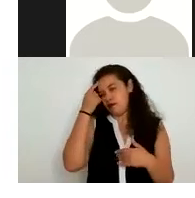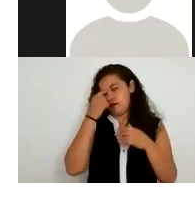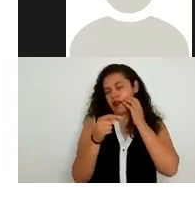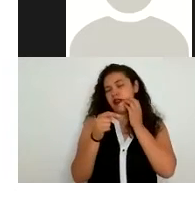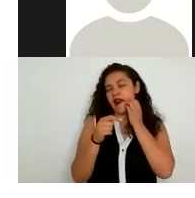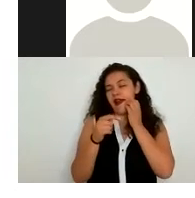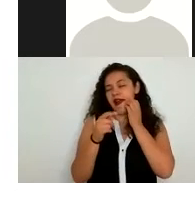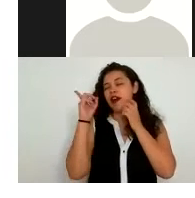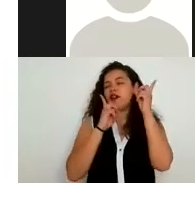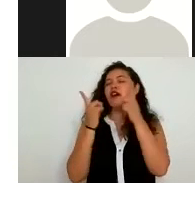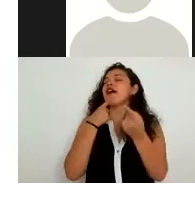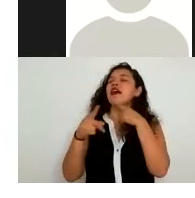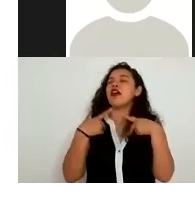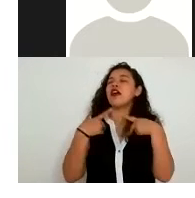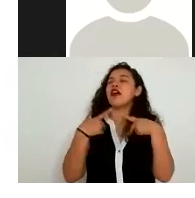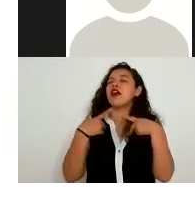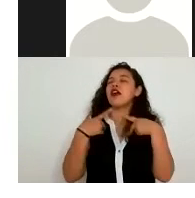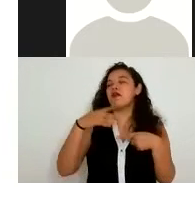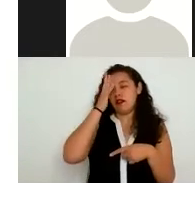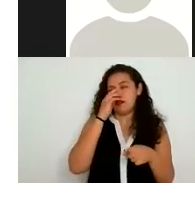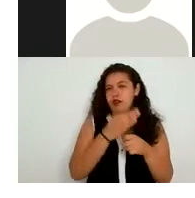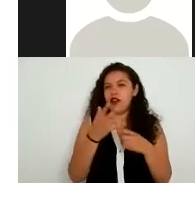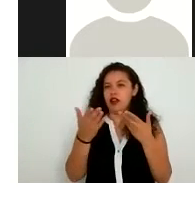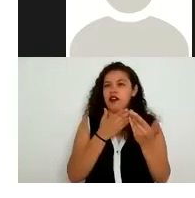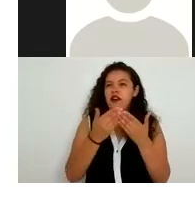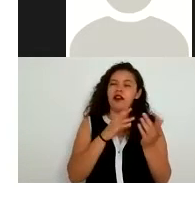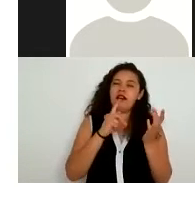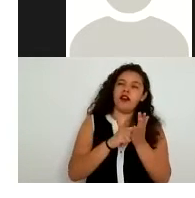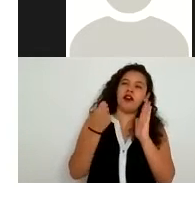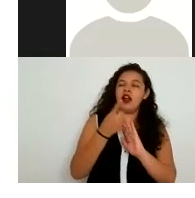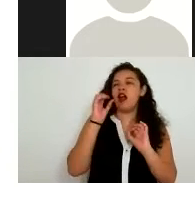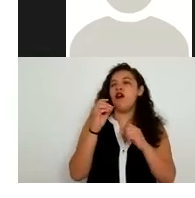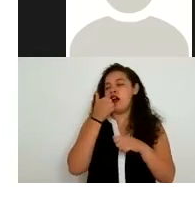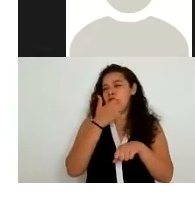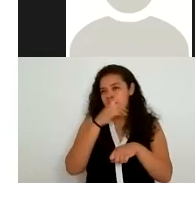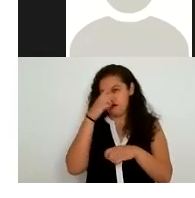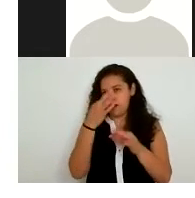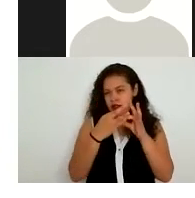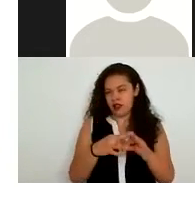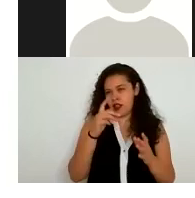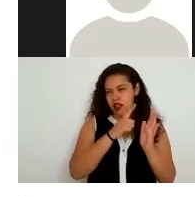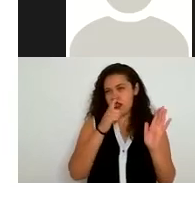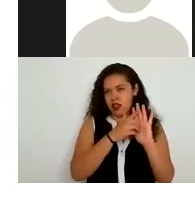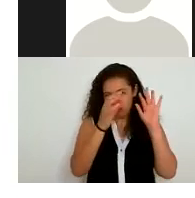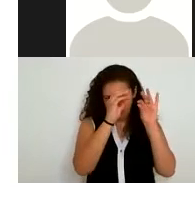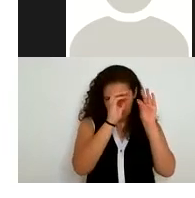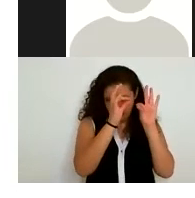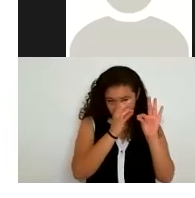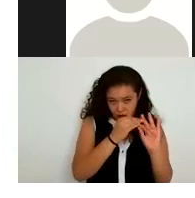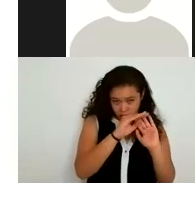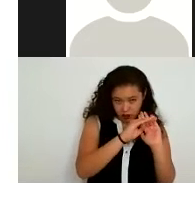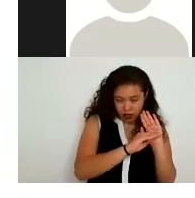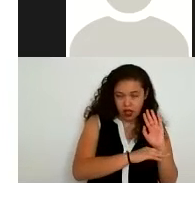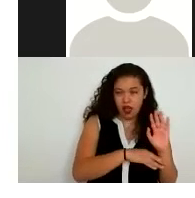titulares establecer acciones técnicas y administrativas que garanticen el cumplimiento de los principios esto también tiene que ver mucho con la